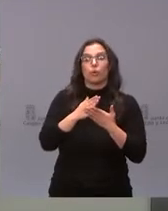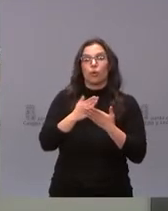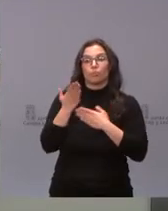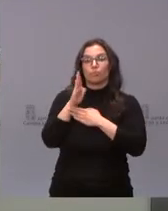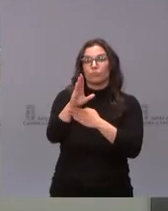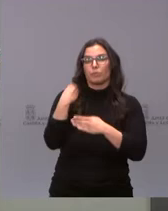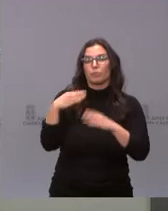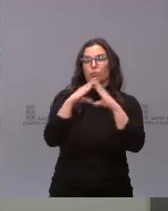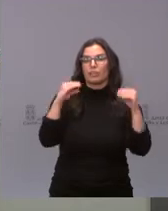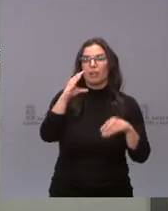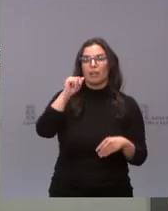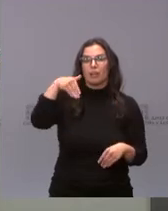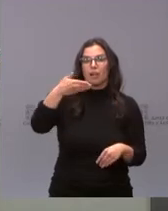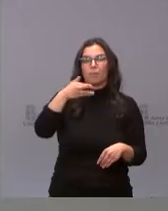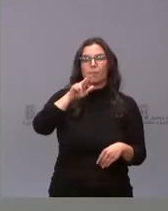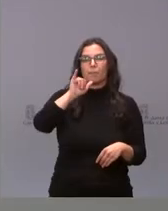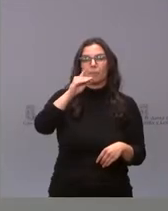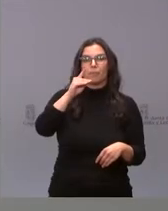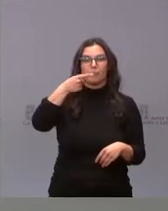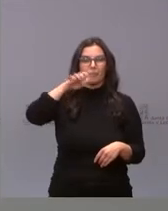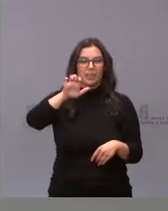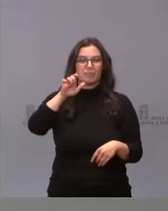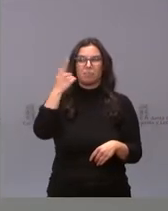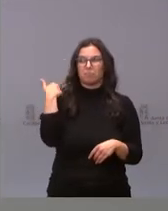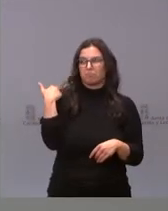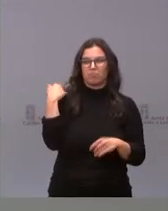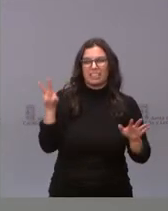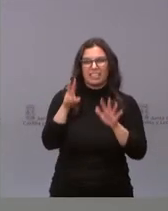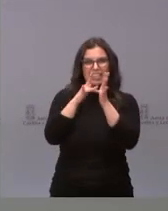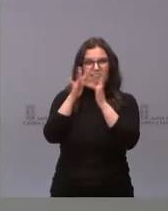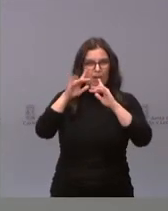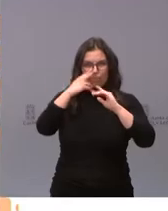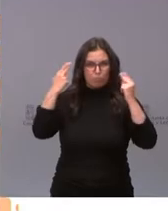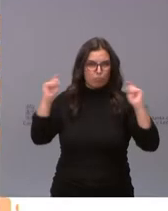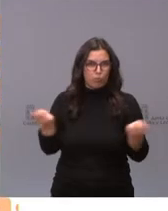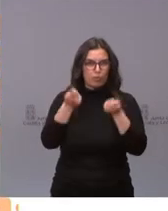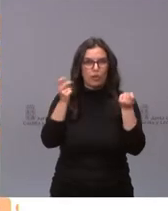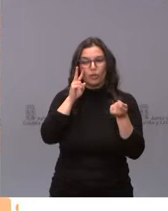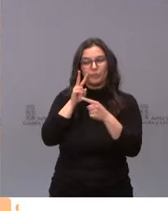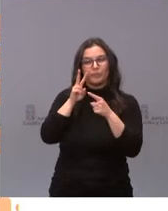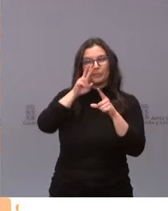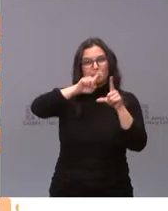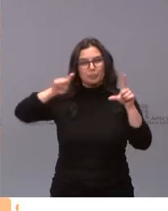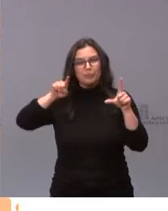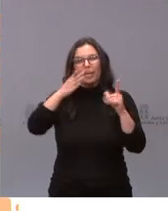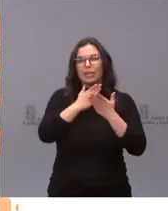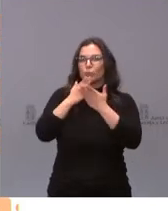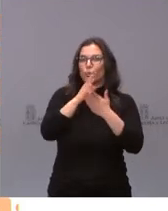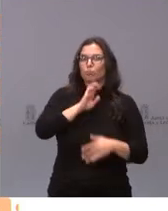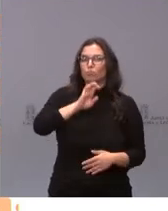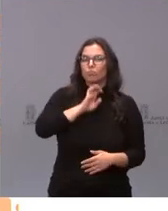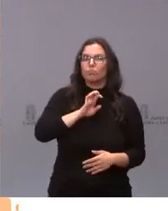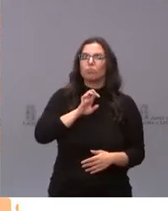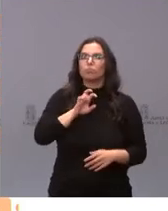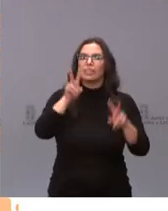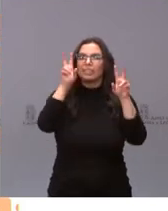hace yo creo que el 7 de abril, es decir, hace muy pocos días y es un estudio muy interesante sobre la vacuna